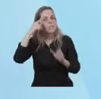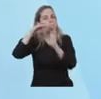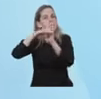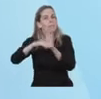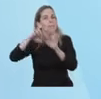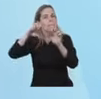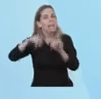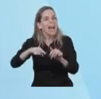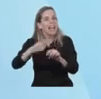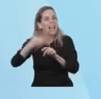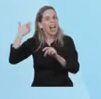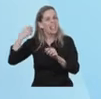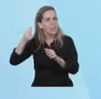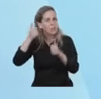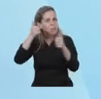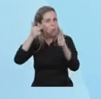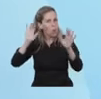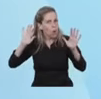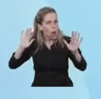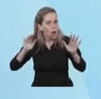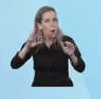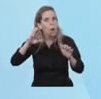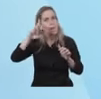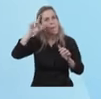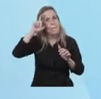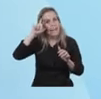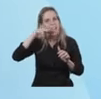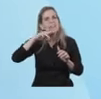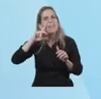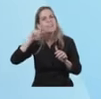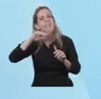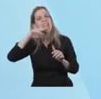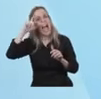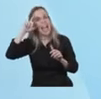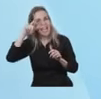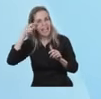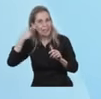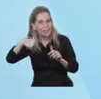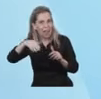el Previaje y eso ocurrirá en los próximos días.